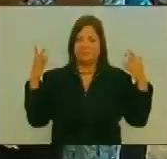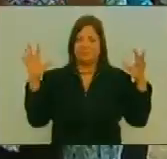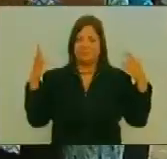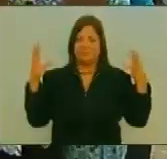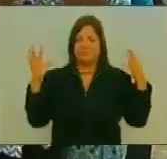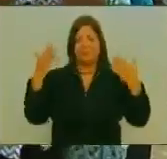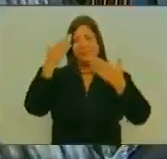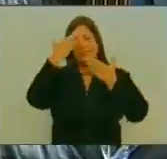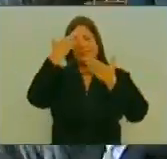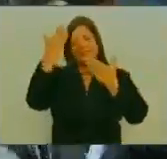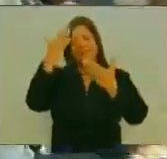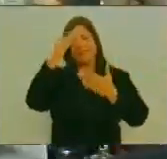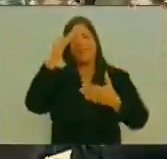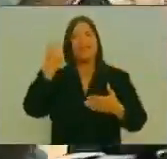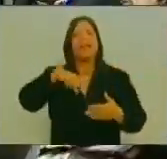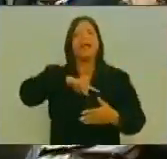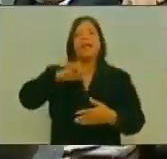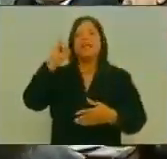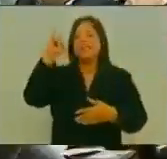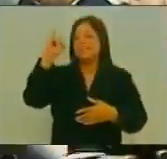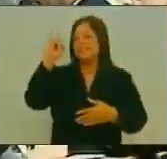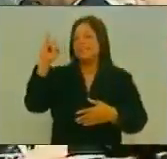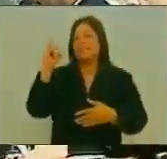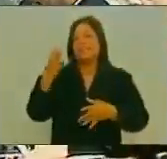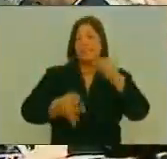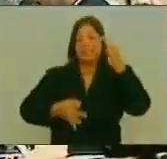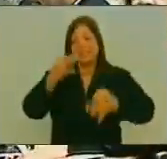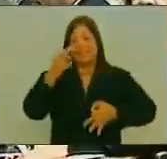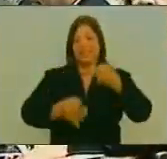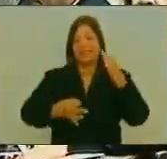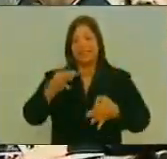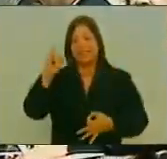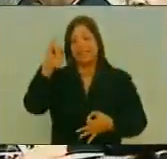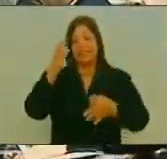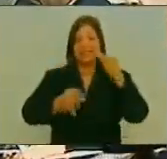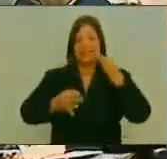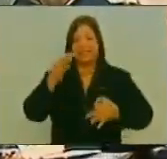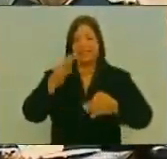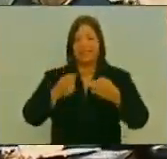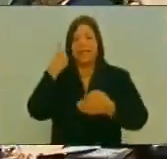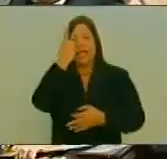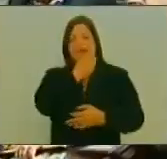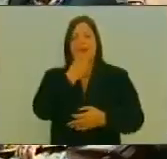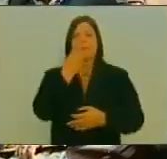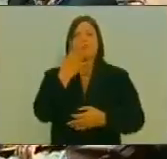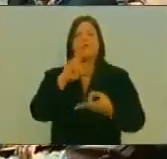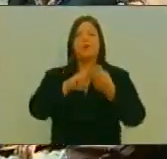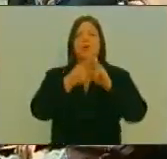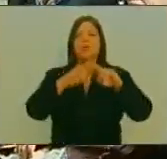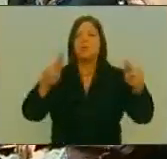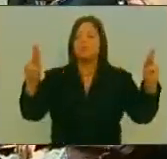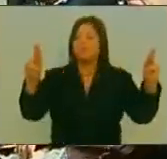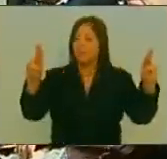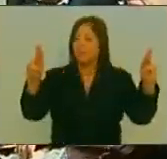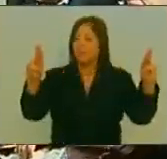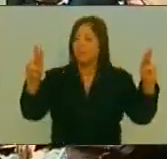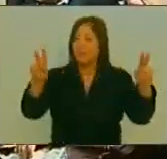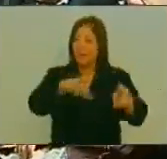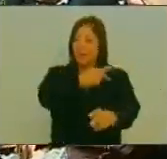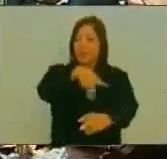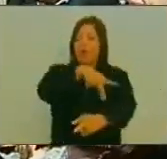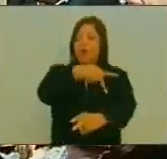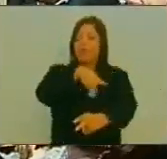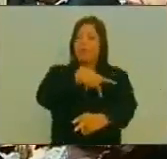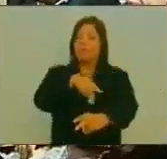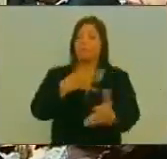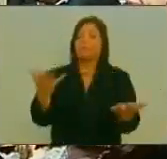Agradecemos Agradecemos al doctor Isaias Rodríguez Por este Hermoso poema A la paz A la que nos convoca